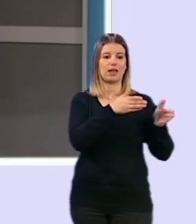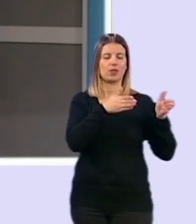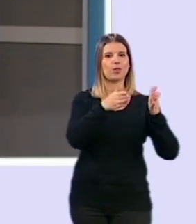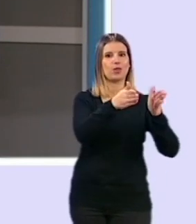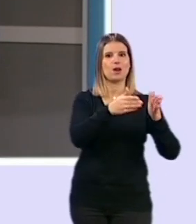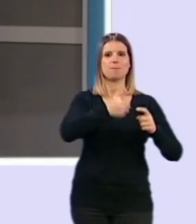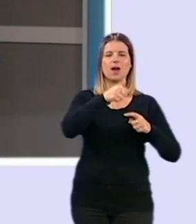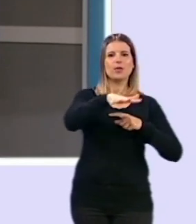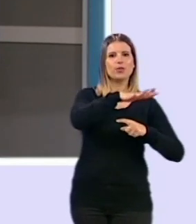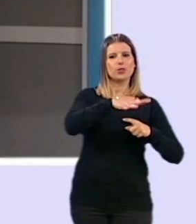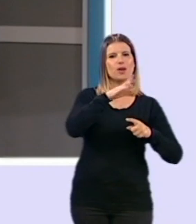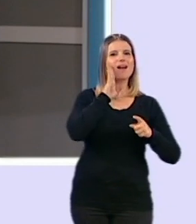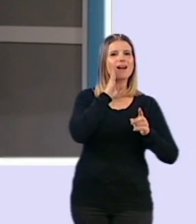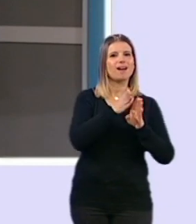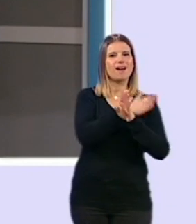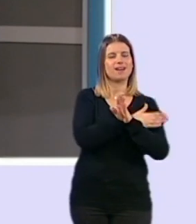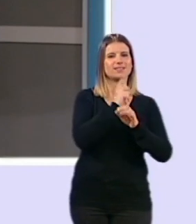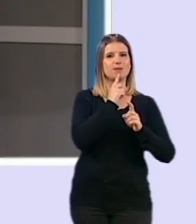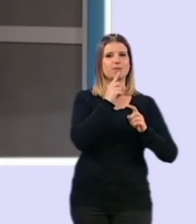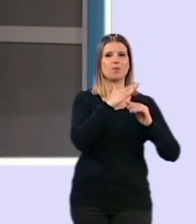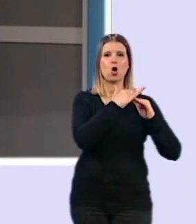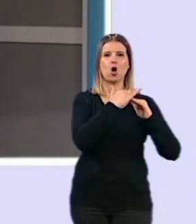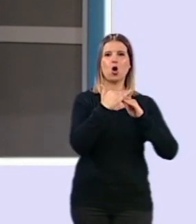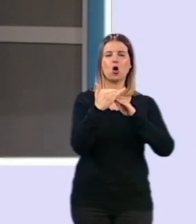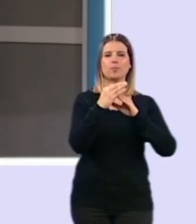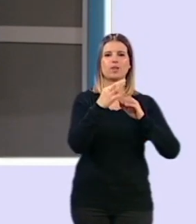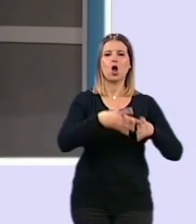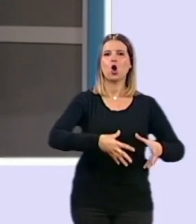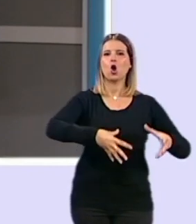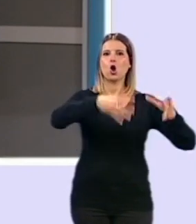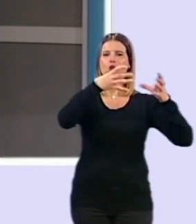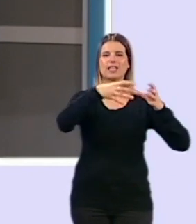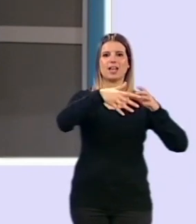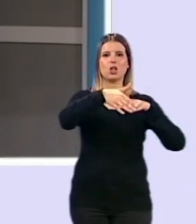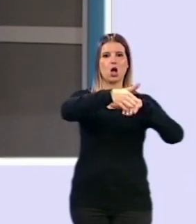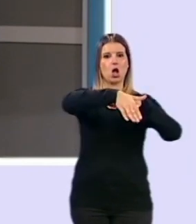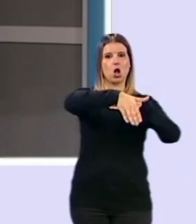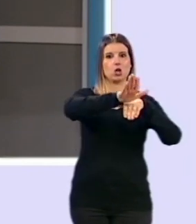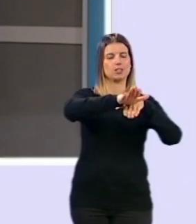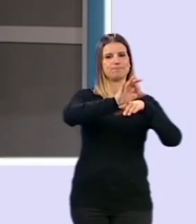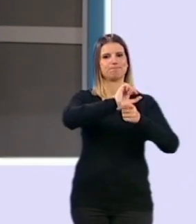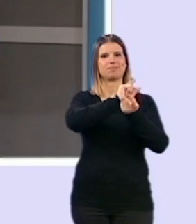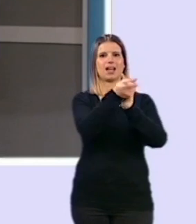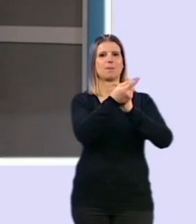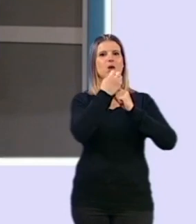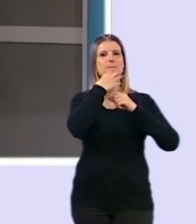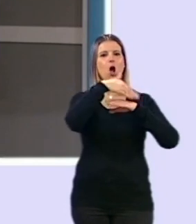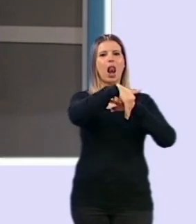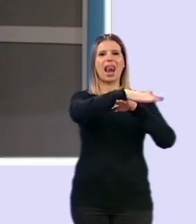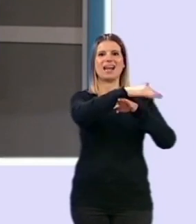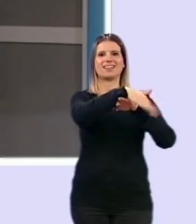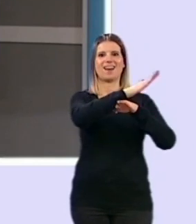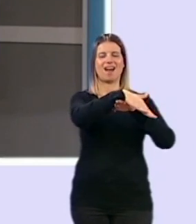donde existía un contenedor de carga trasera, lo hemos cambiado por el contenedor de carga lateral, para que no sea necesario